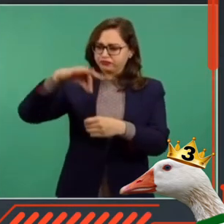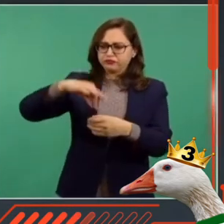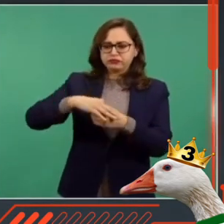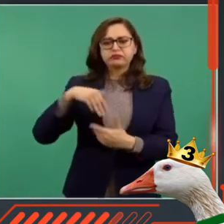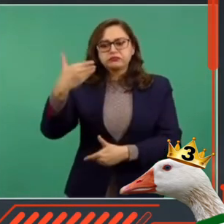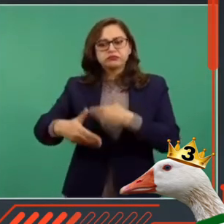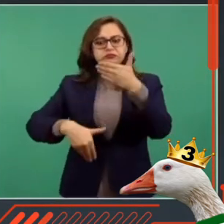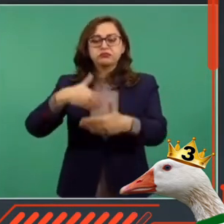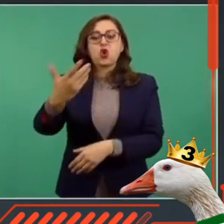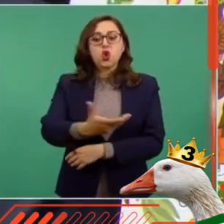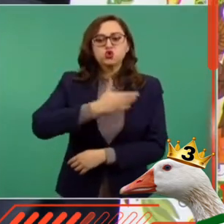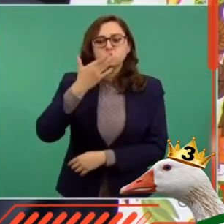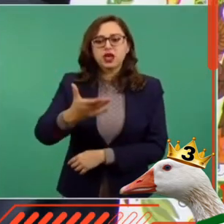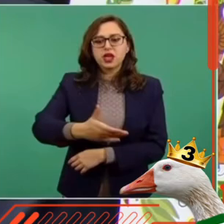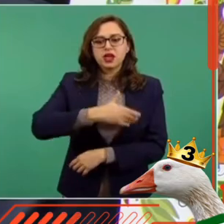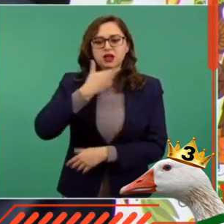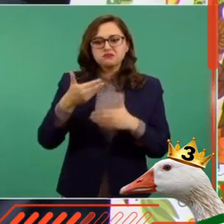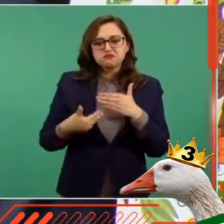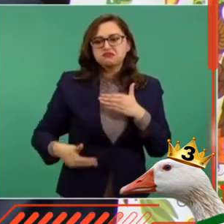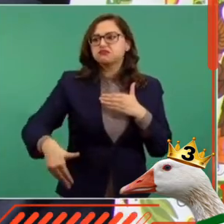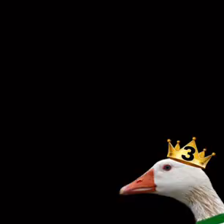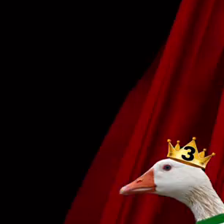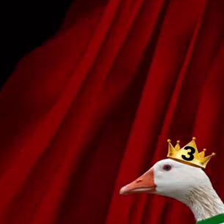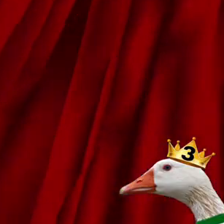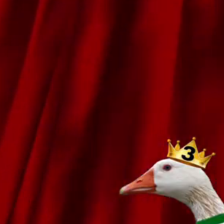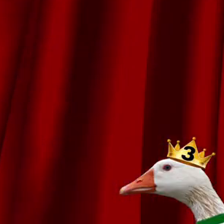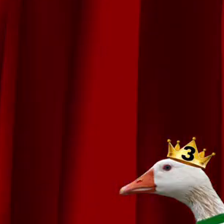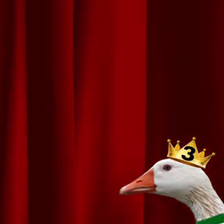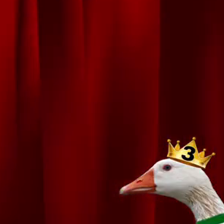convertirlo en un hábito democrático.